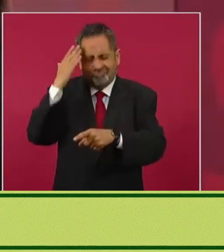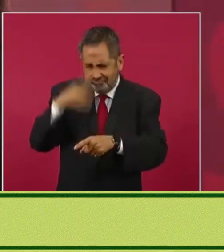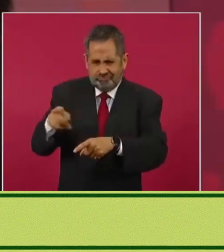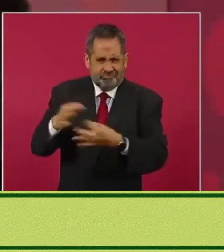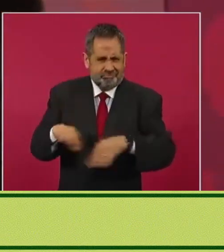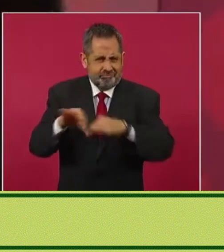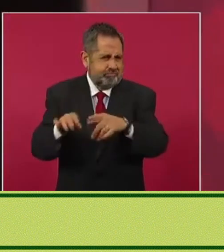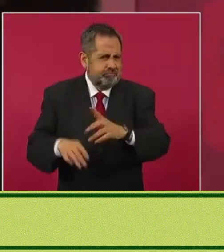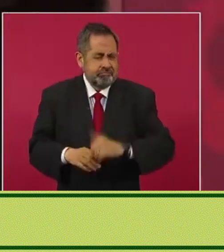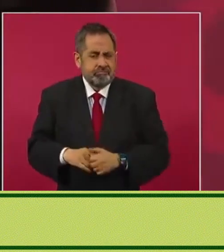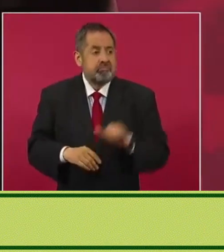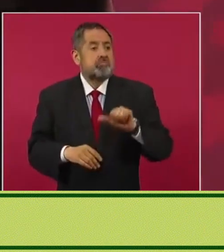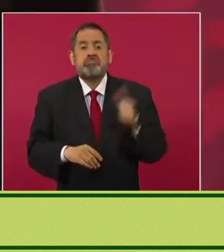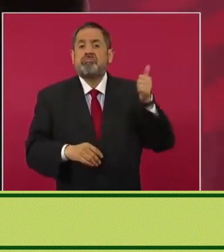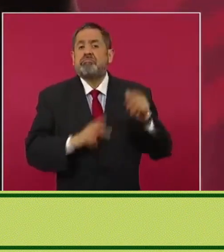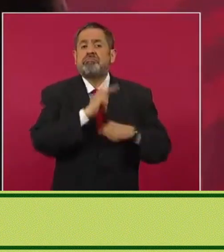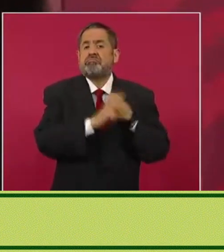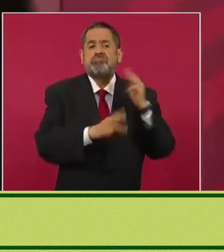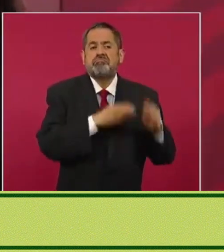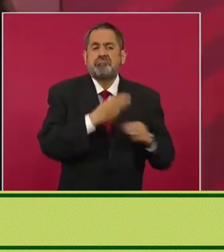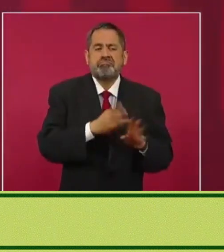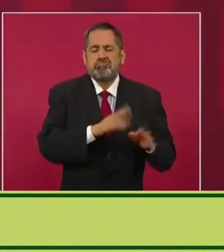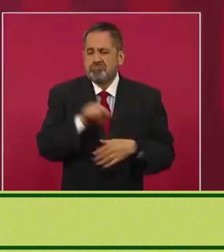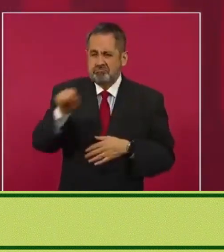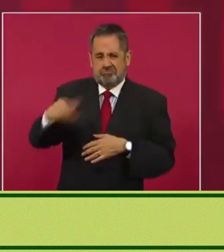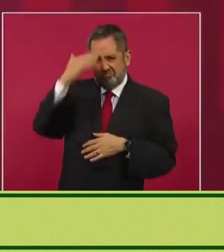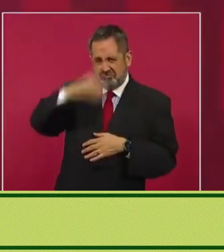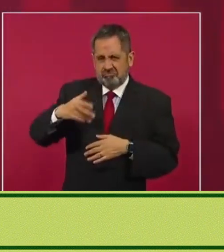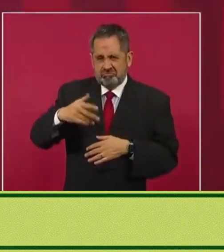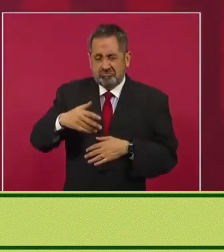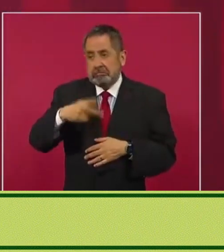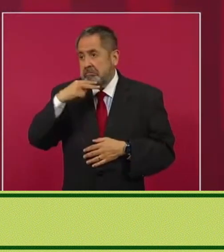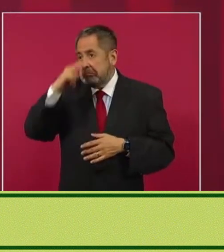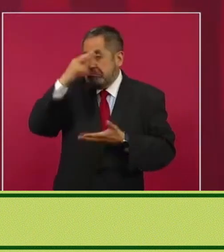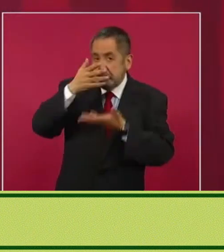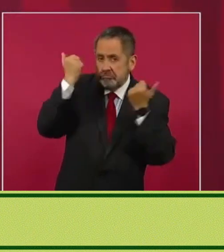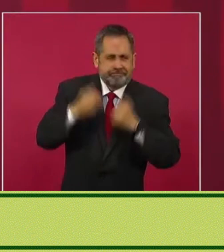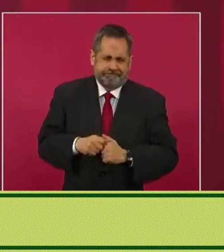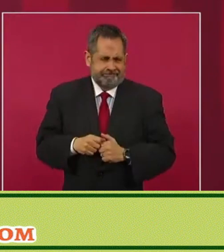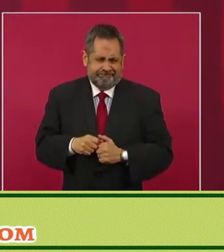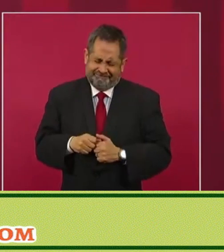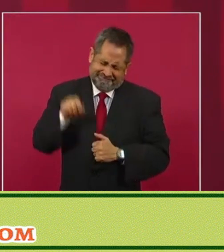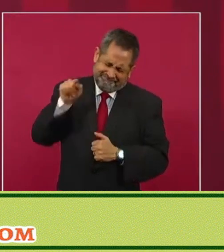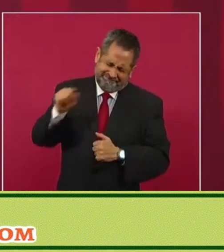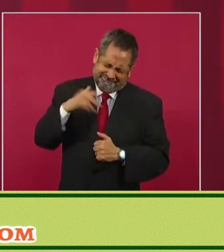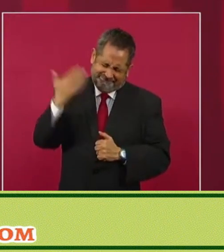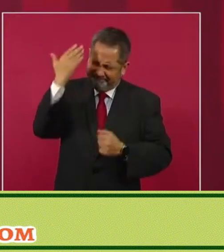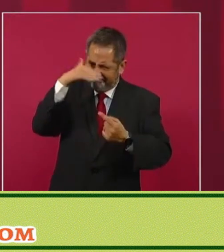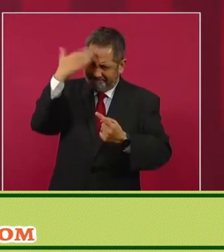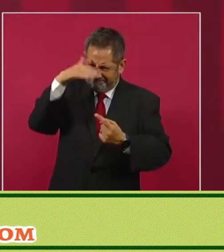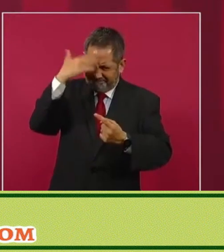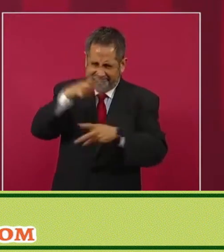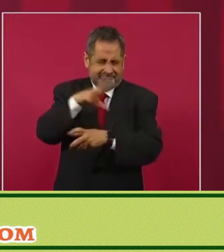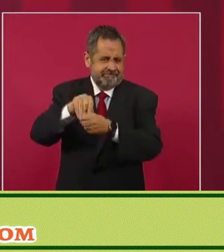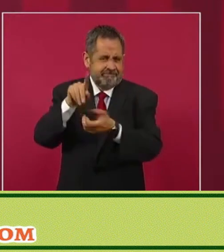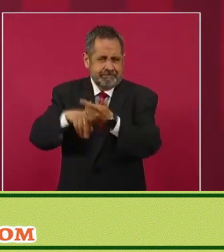No hay analfabetismo político en nuestro país.